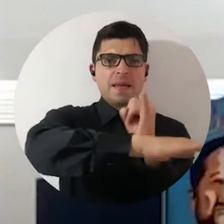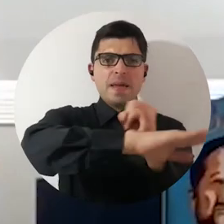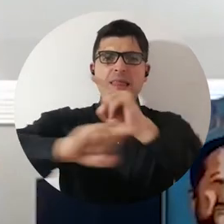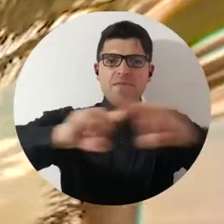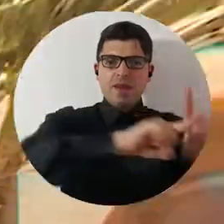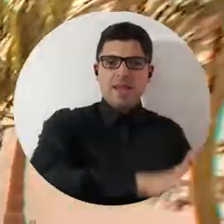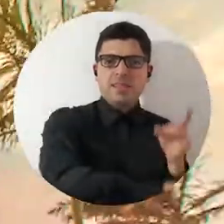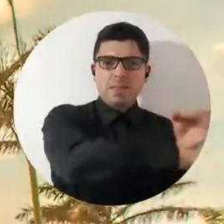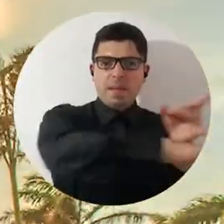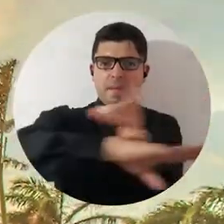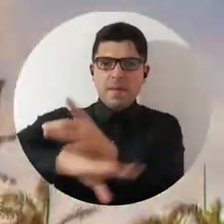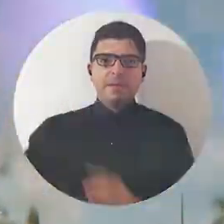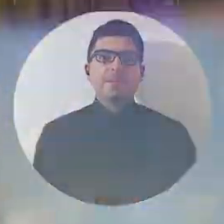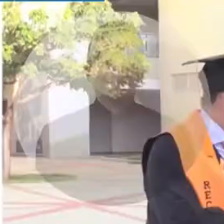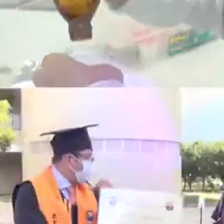de la región.